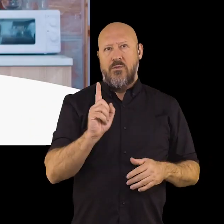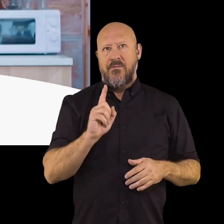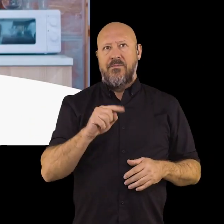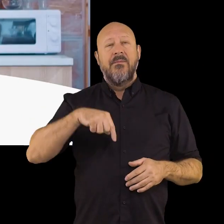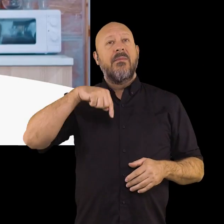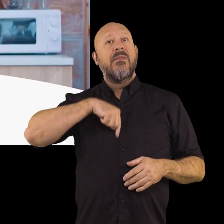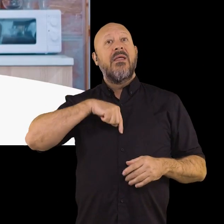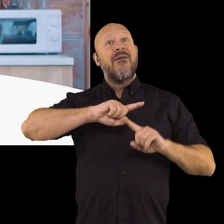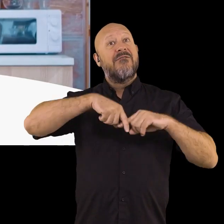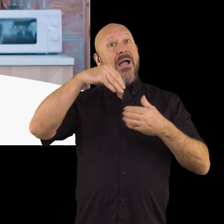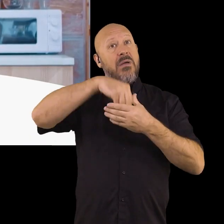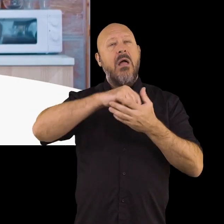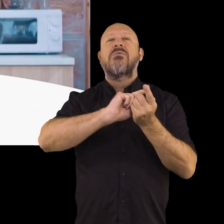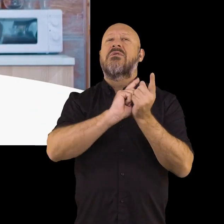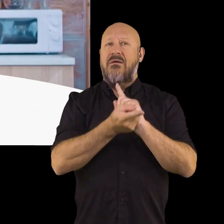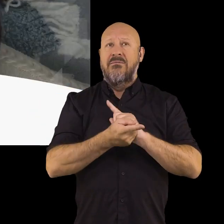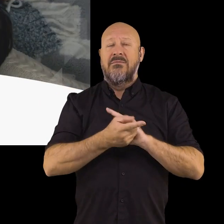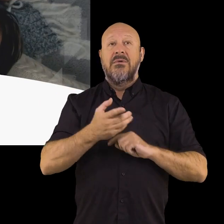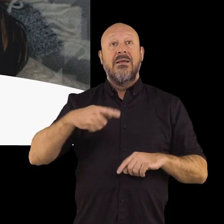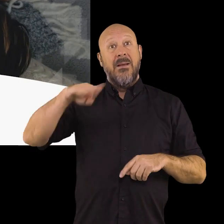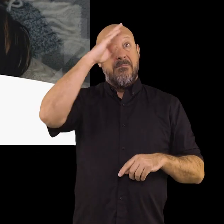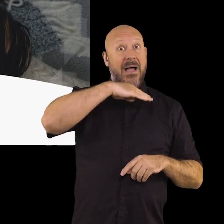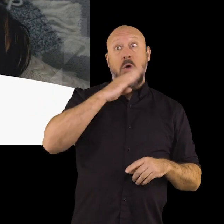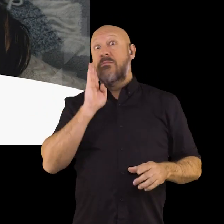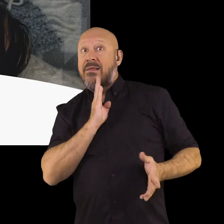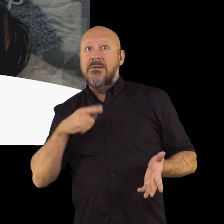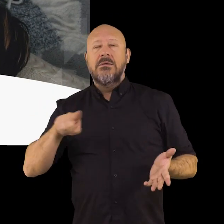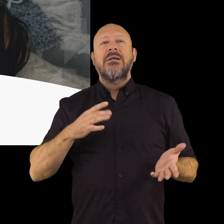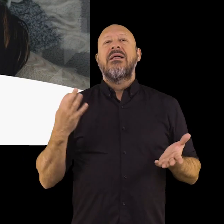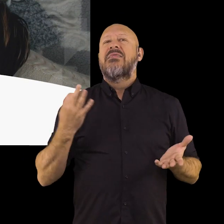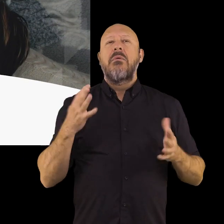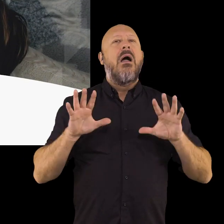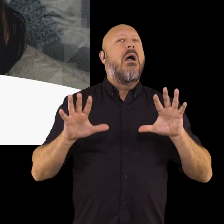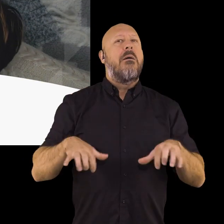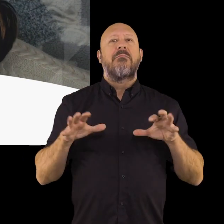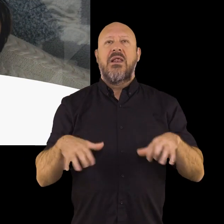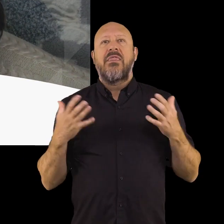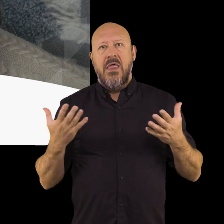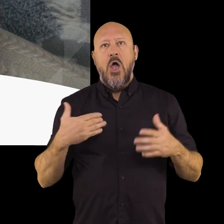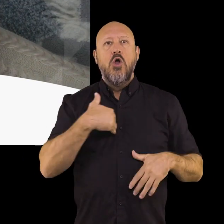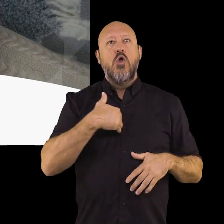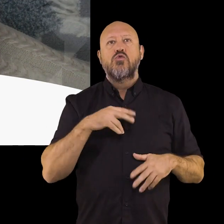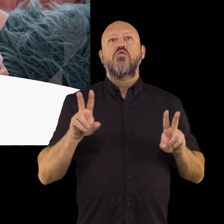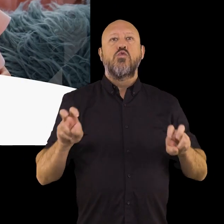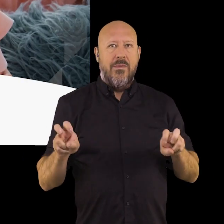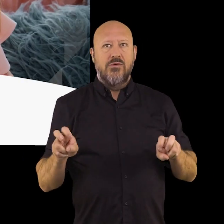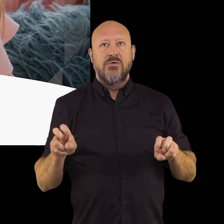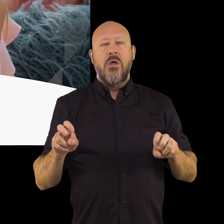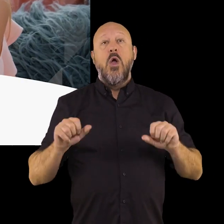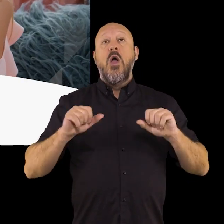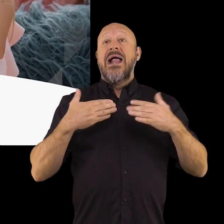Hay una transformación familiar importante donde los progenitores deben de aprender nuevos roles